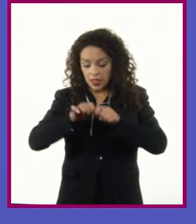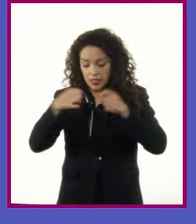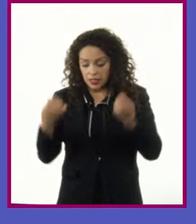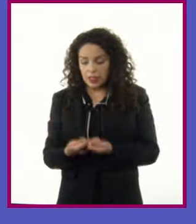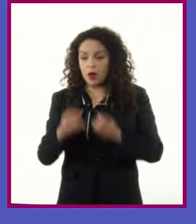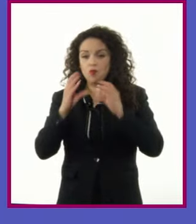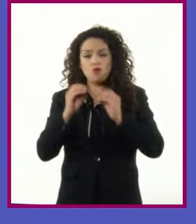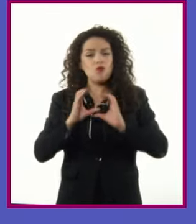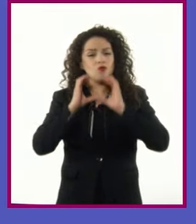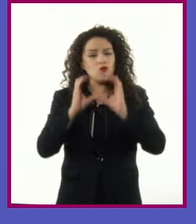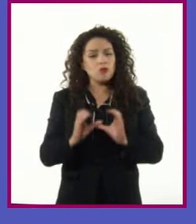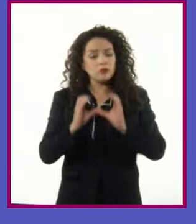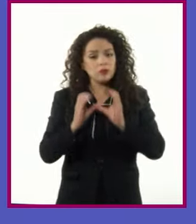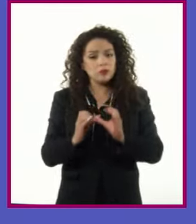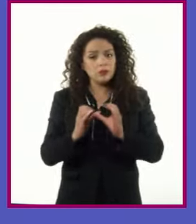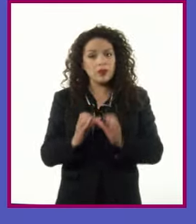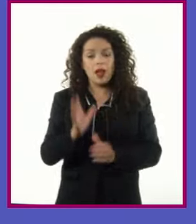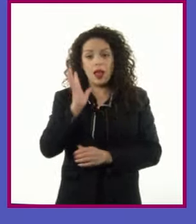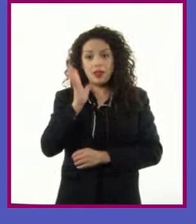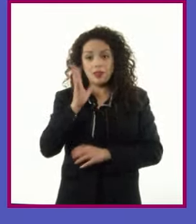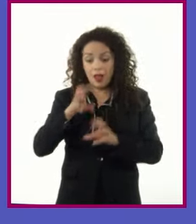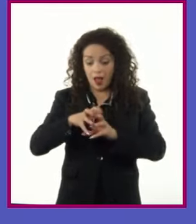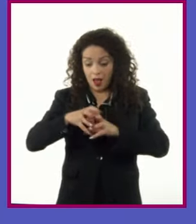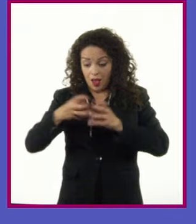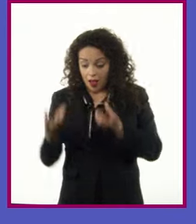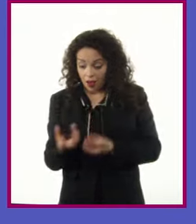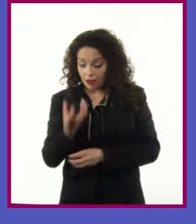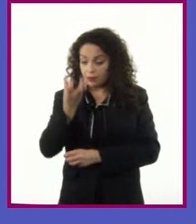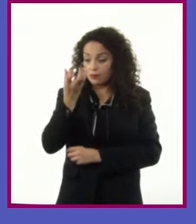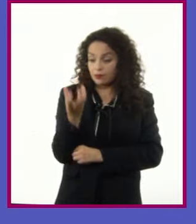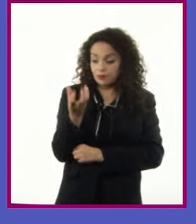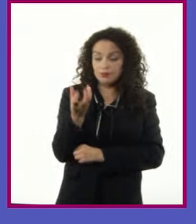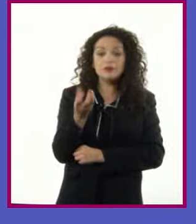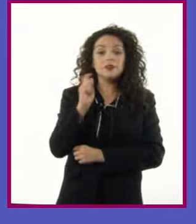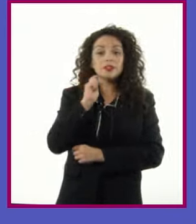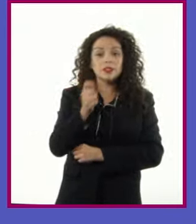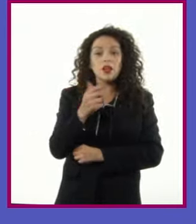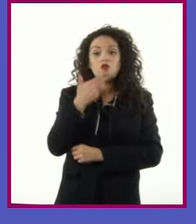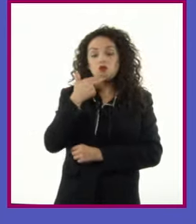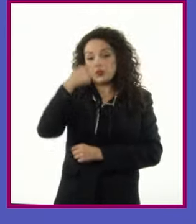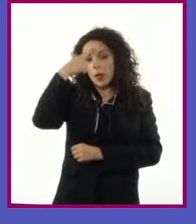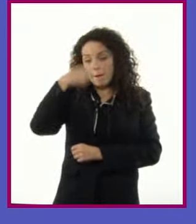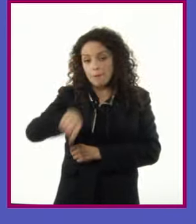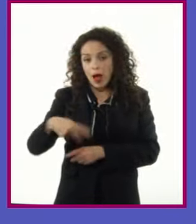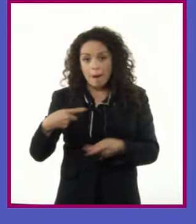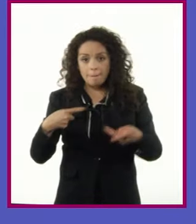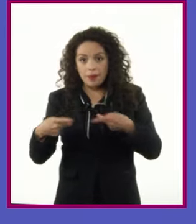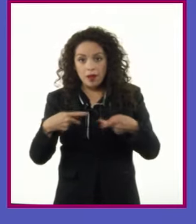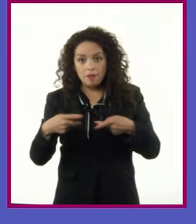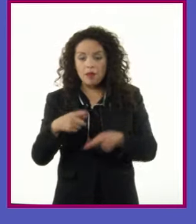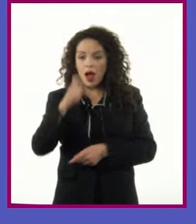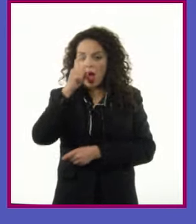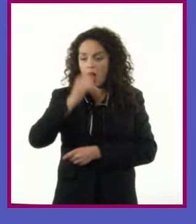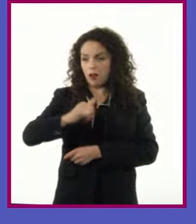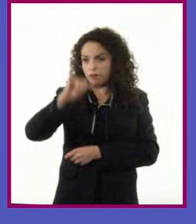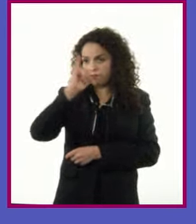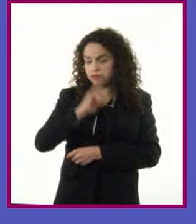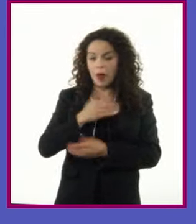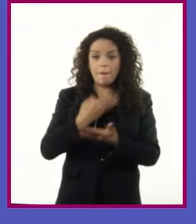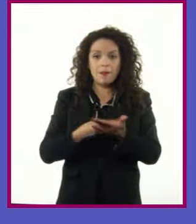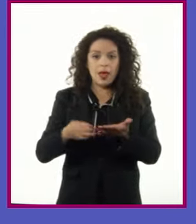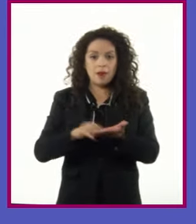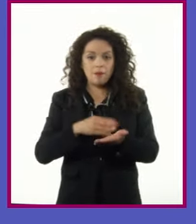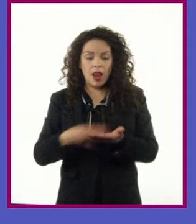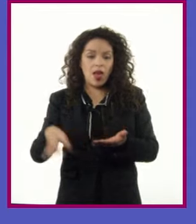Y una vez que la pulpa está expuesta, se usan en la preparación de bebidas, mermeladas,